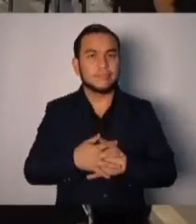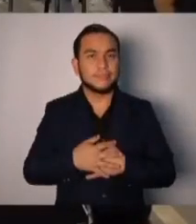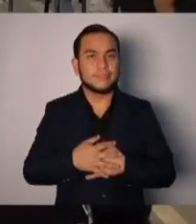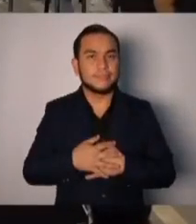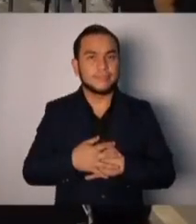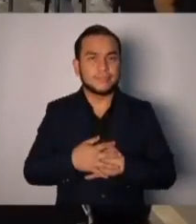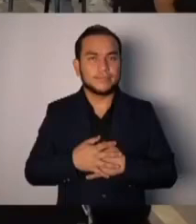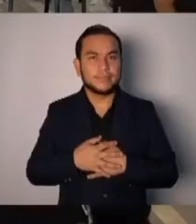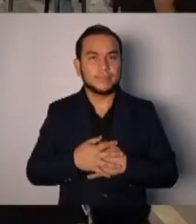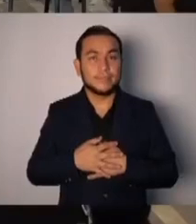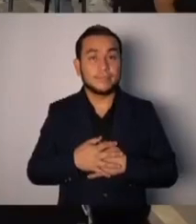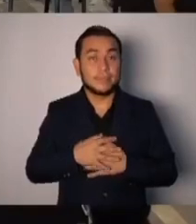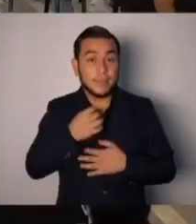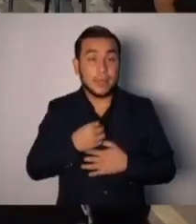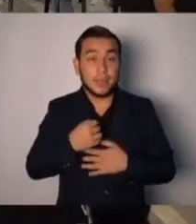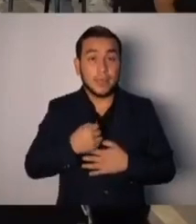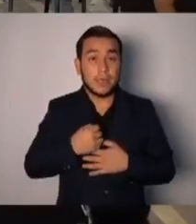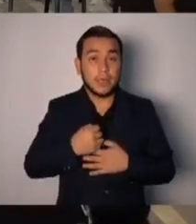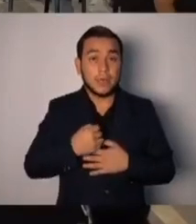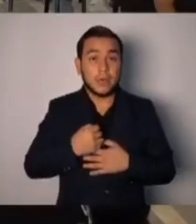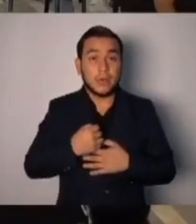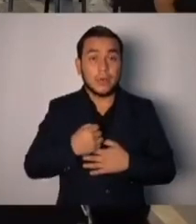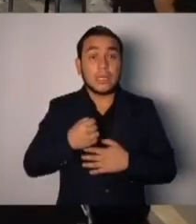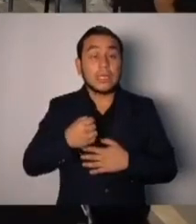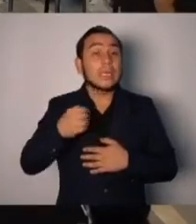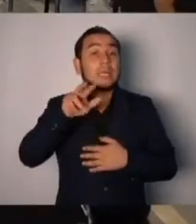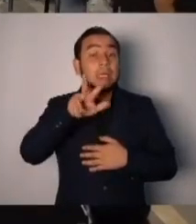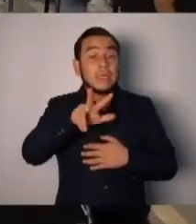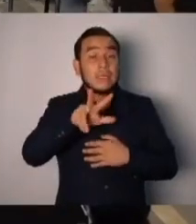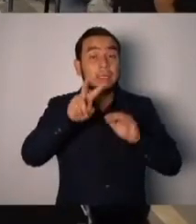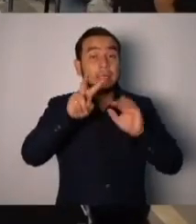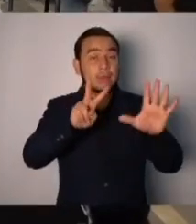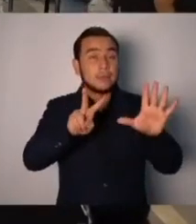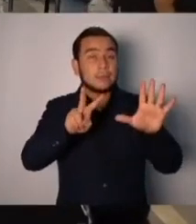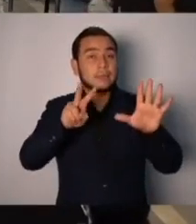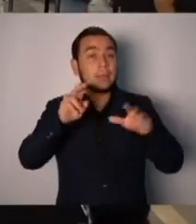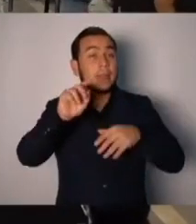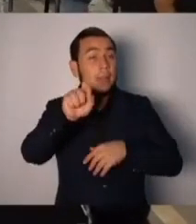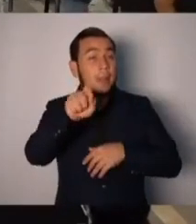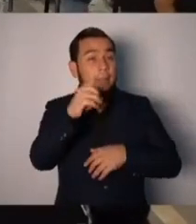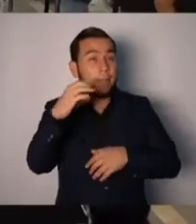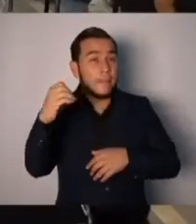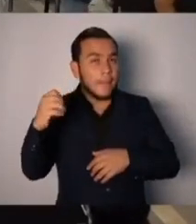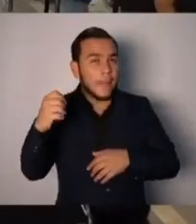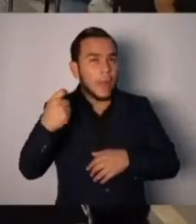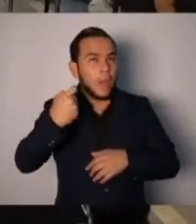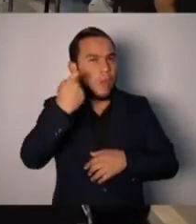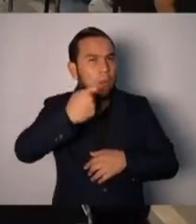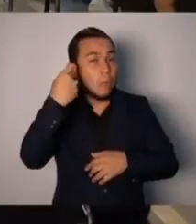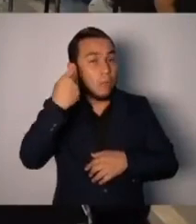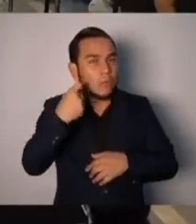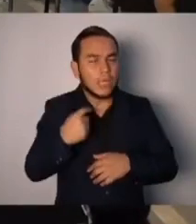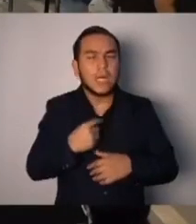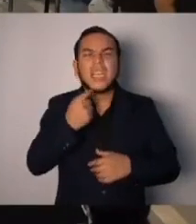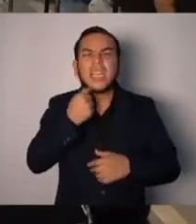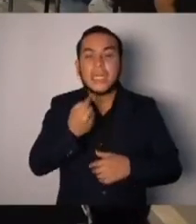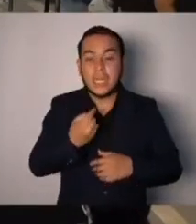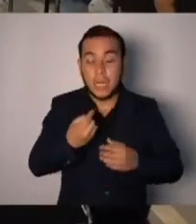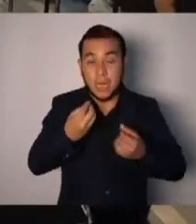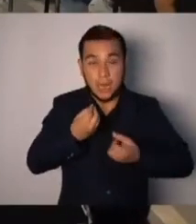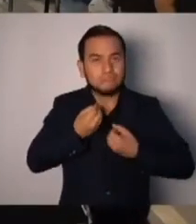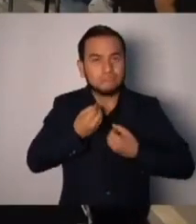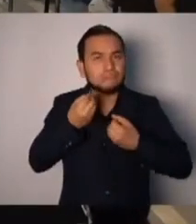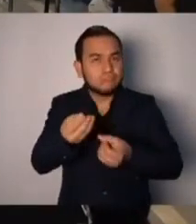No cuchillos, ni un días. 37 mil armas militares le entregó el gobierno del